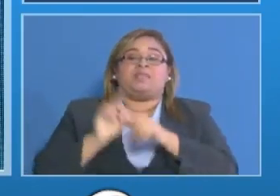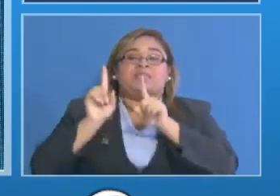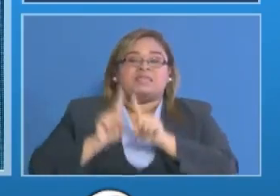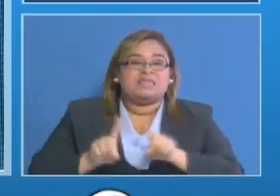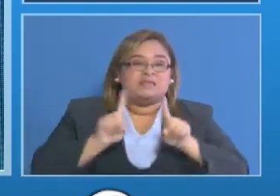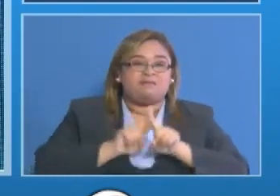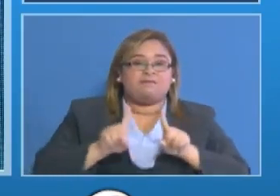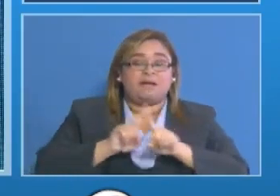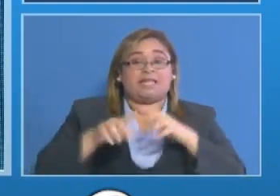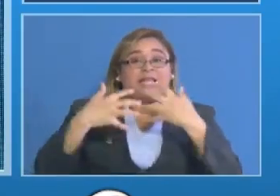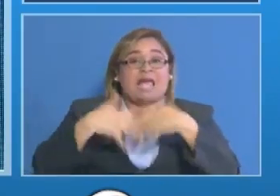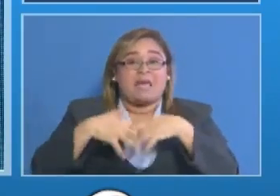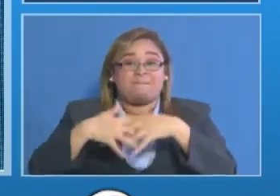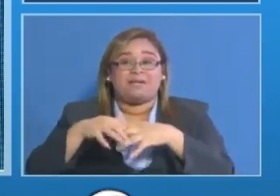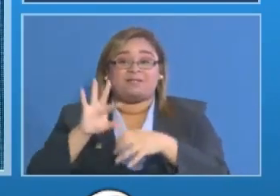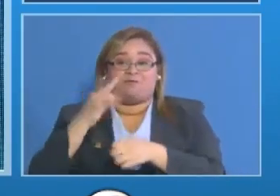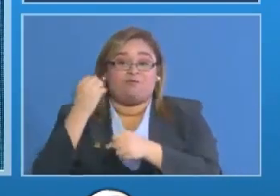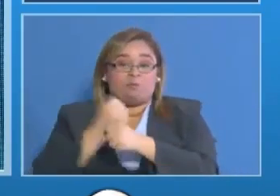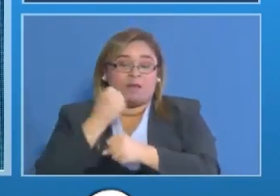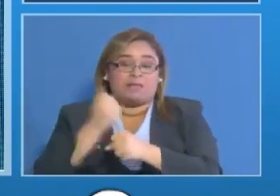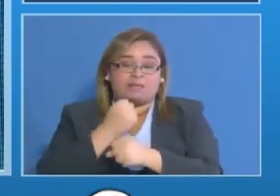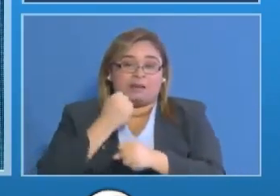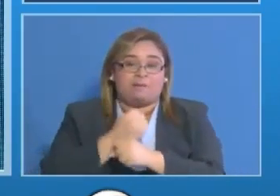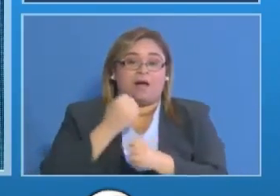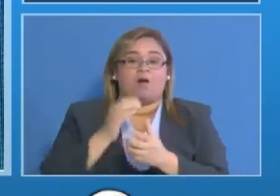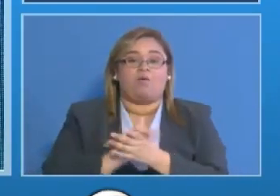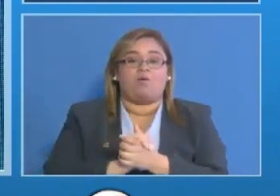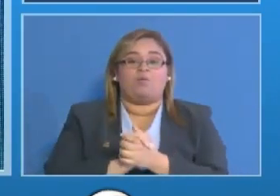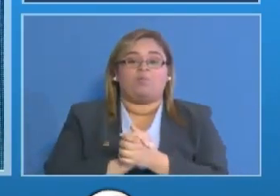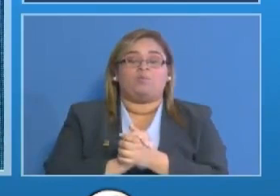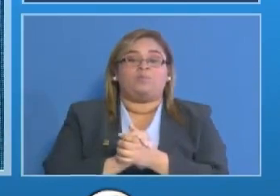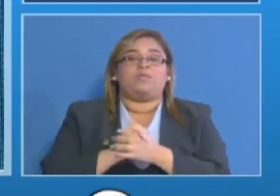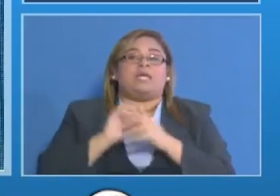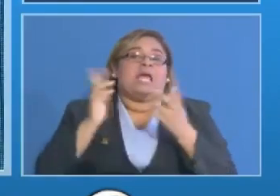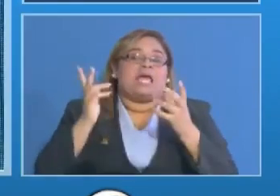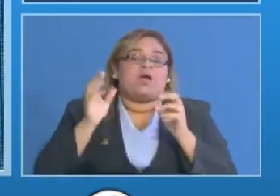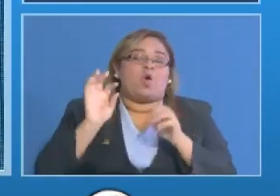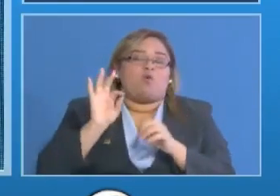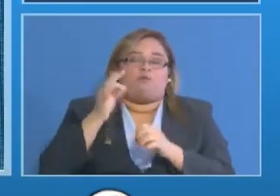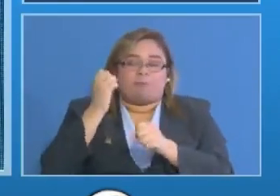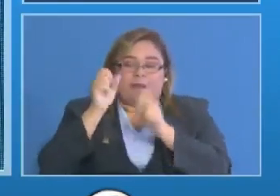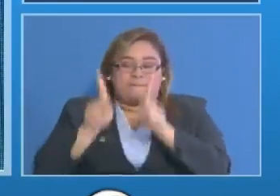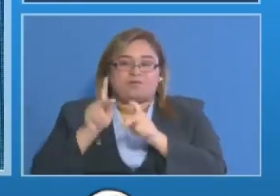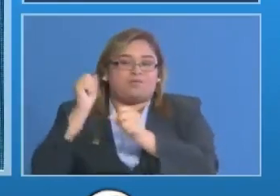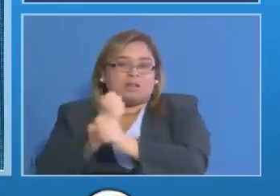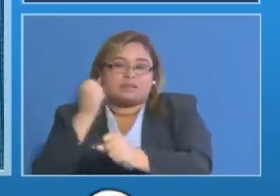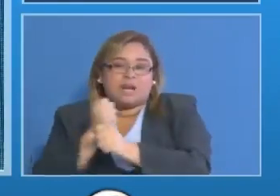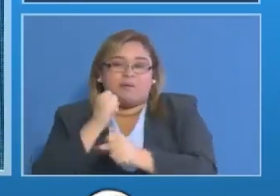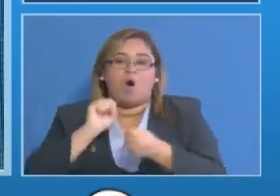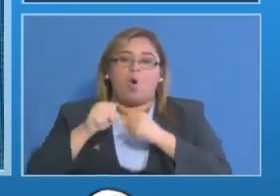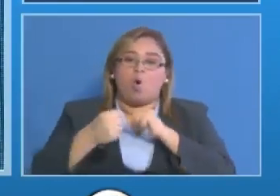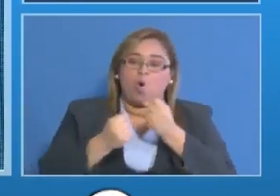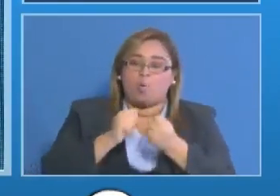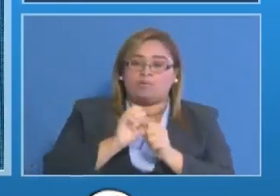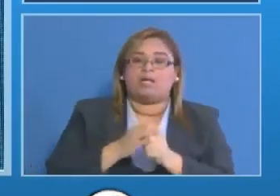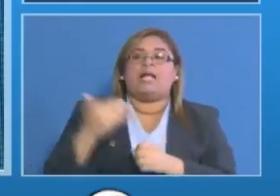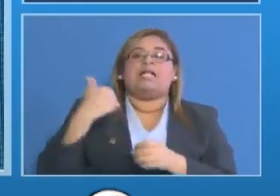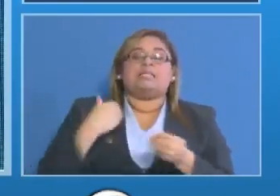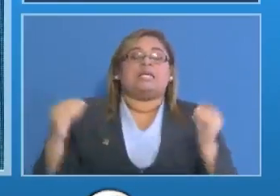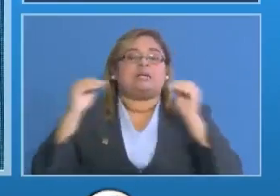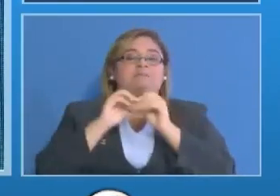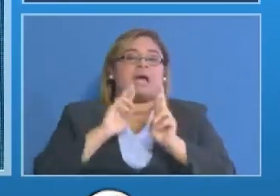distintas empresas desde el punto de vista de salud ocupacional tener mayor equipo de respuesta